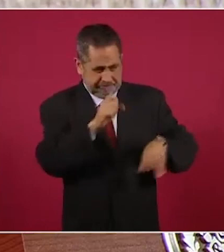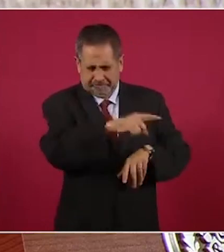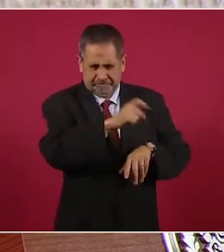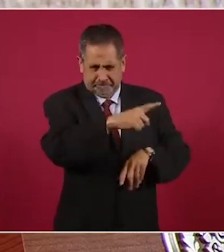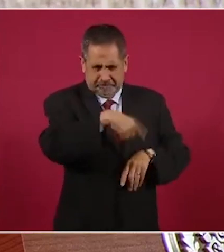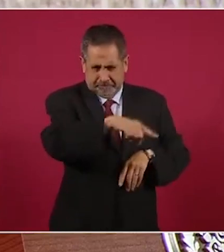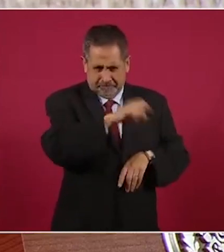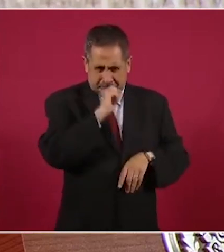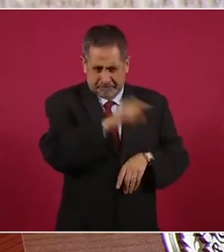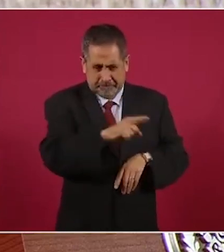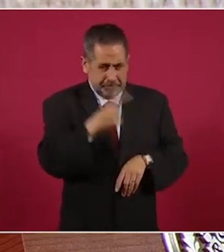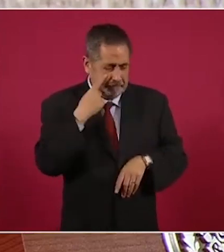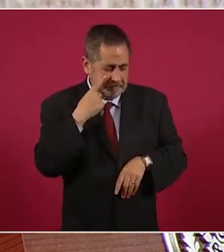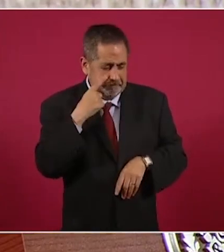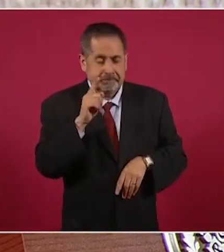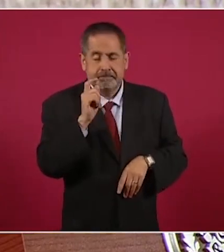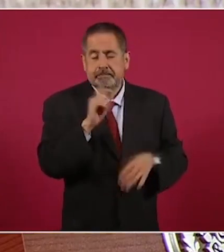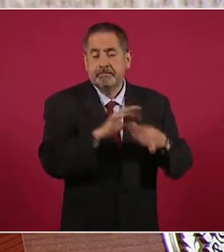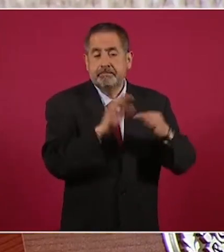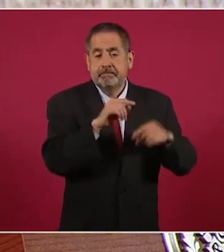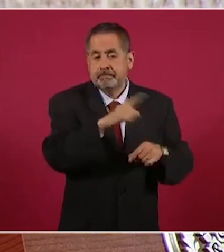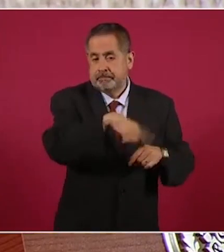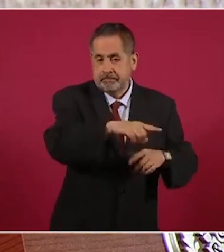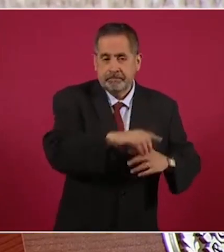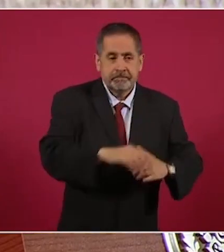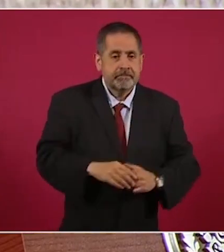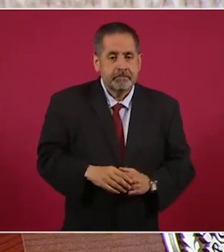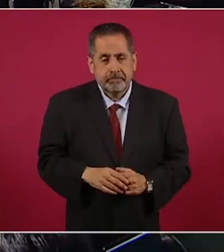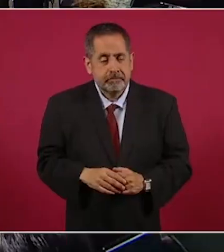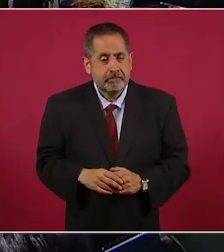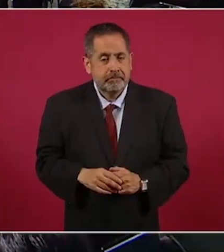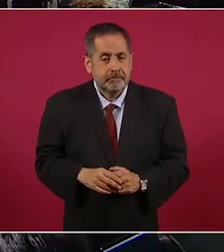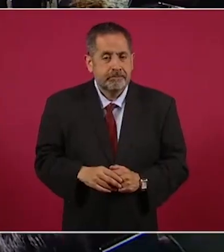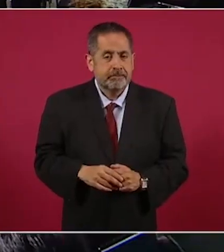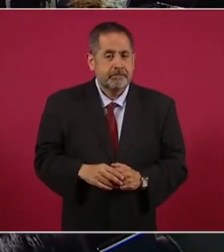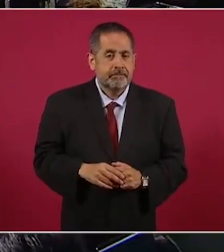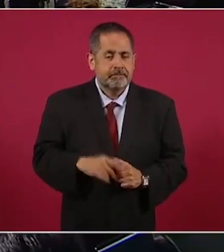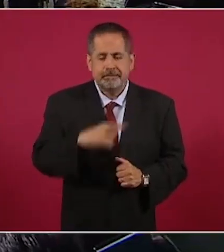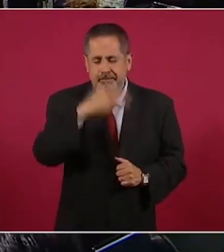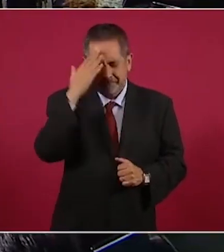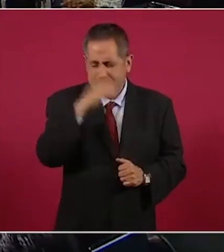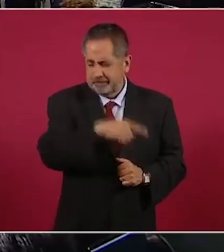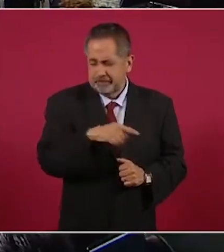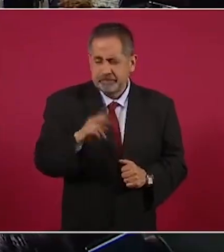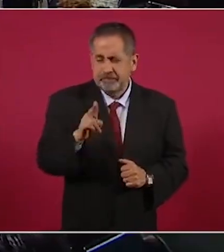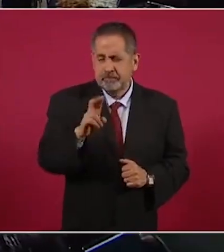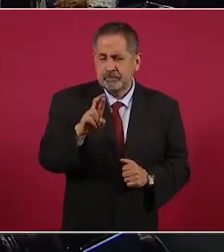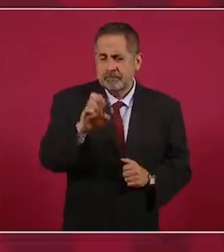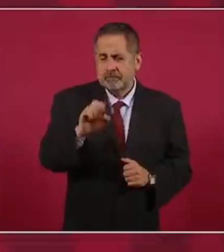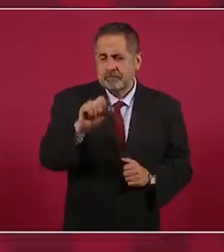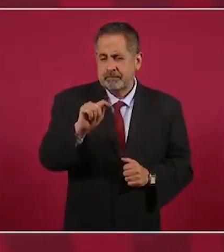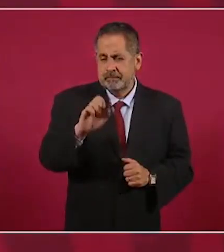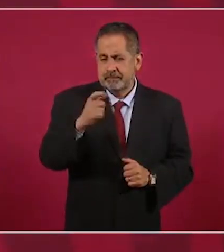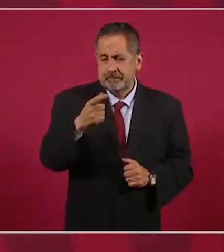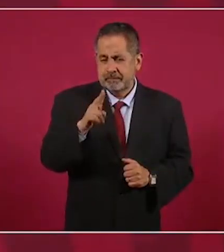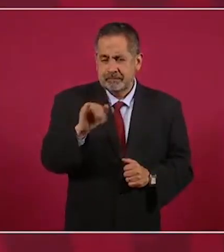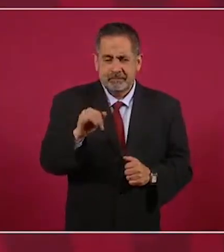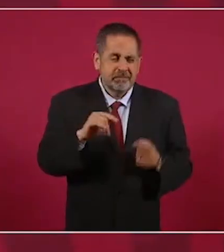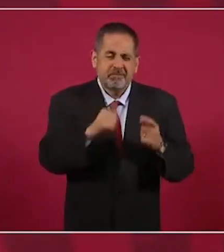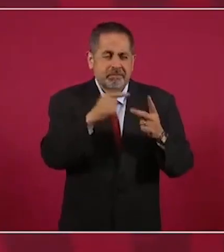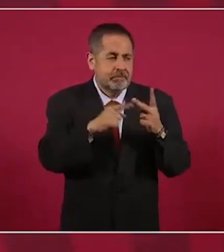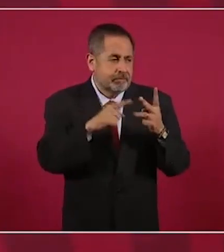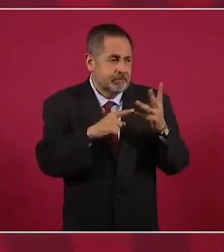comentaristas, la señora Uresti y otros que vi